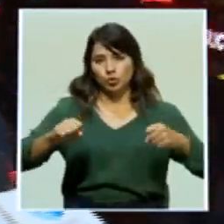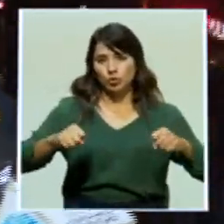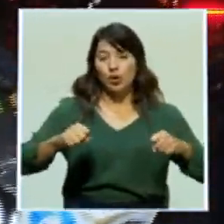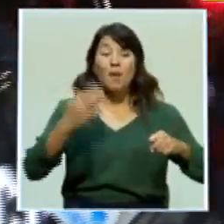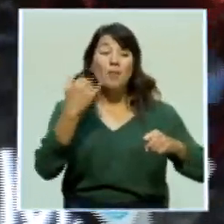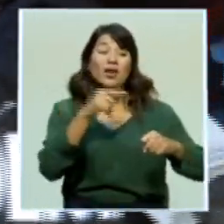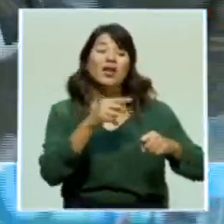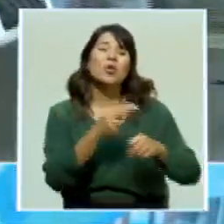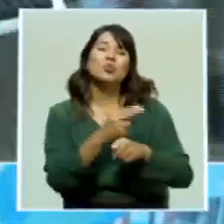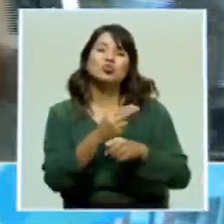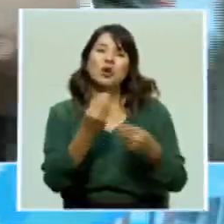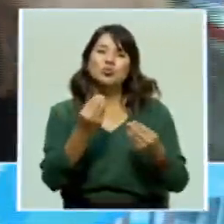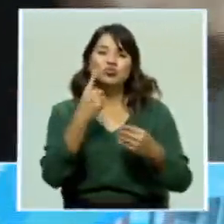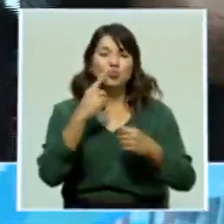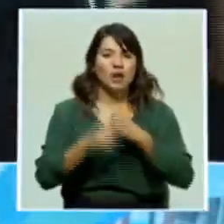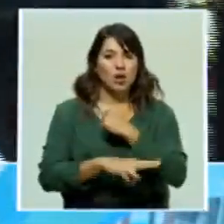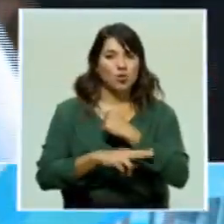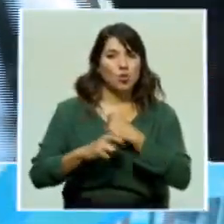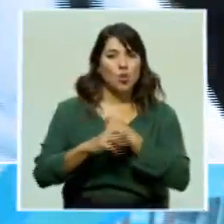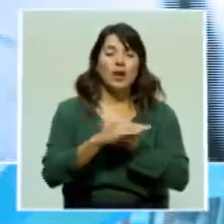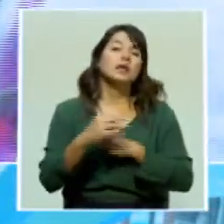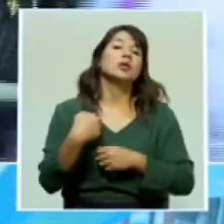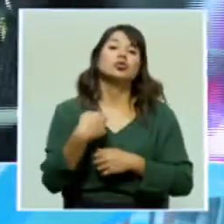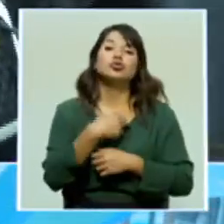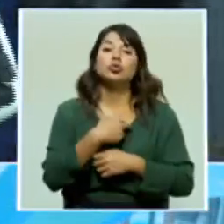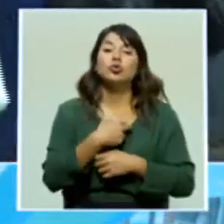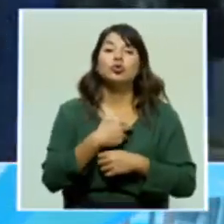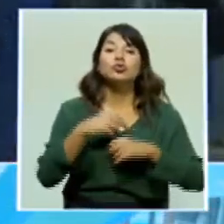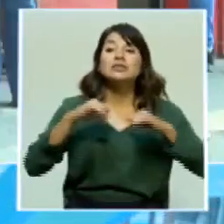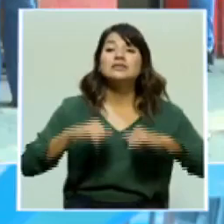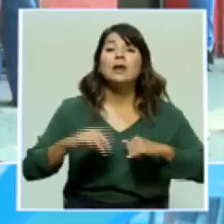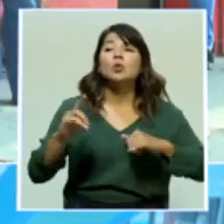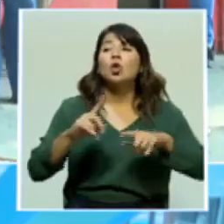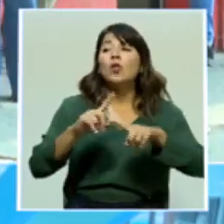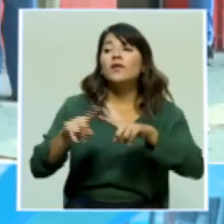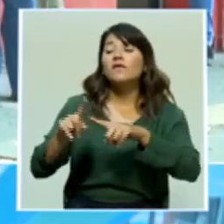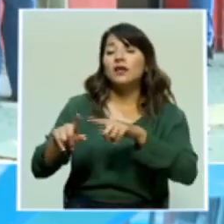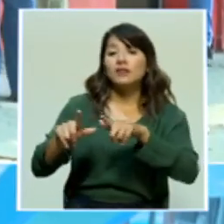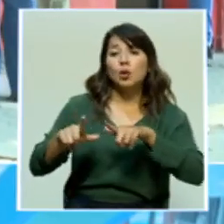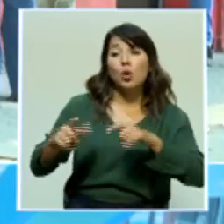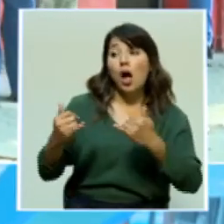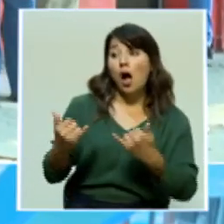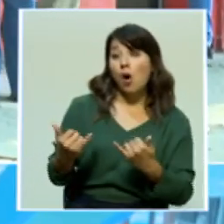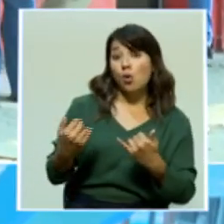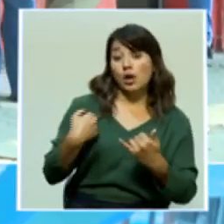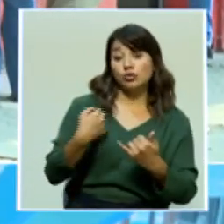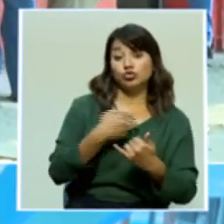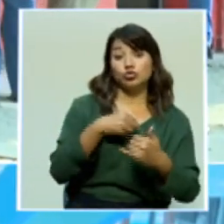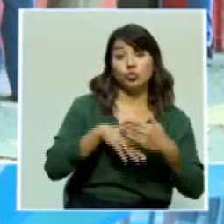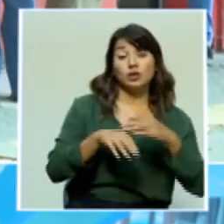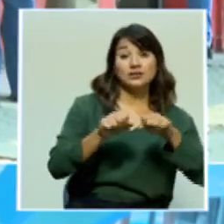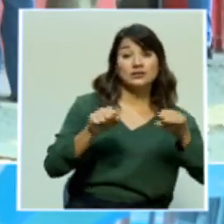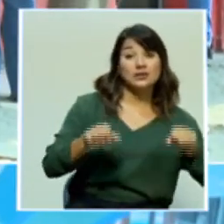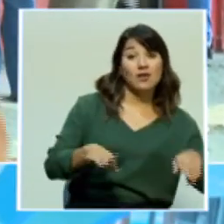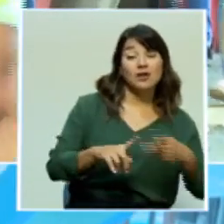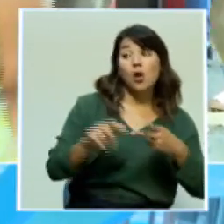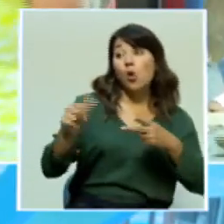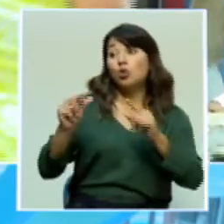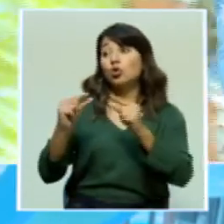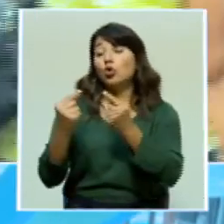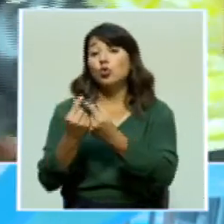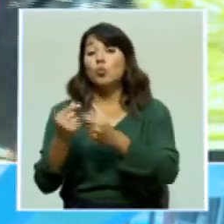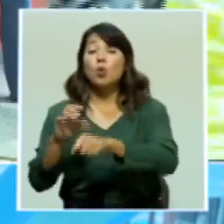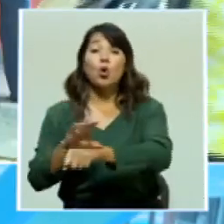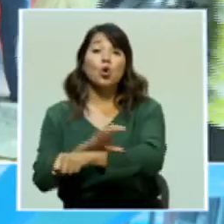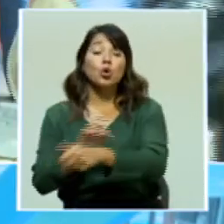modalidad de asaltos. Y estamos en diferentes sectores. Estamos aquí en la sabana. Hay otro grupo que está en el sector de Coronado, Moravia.